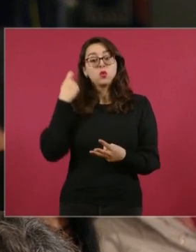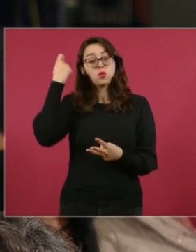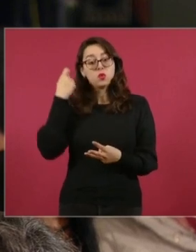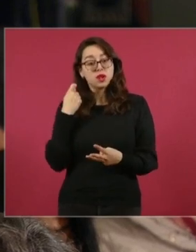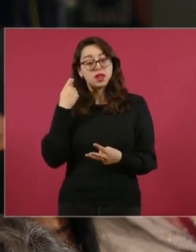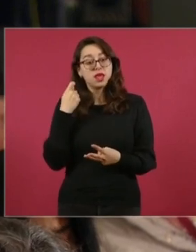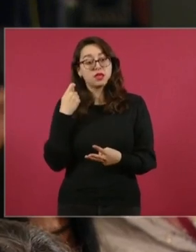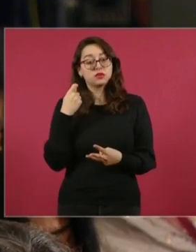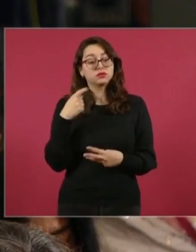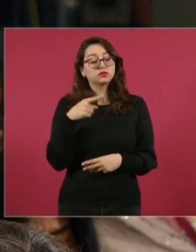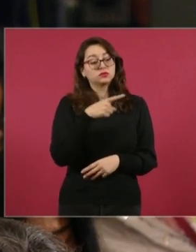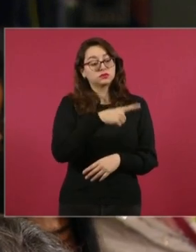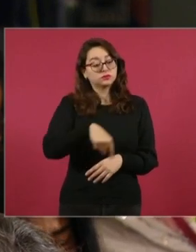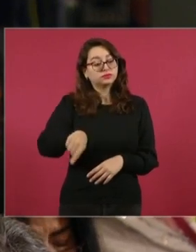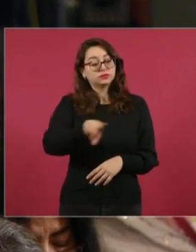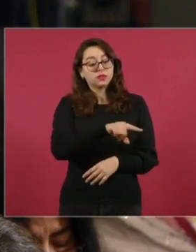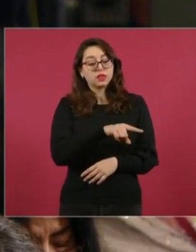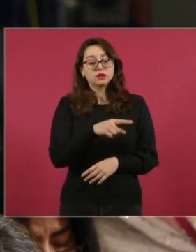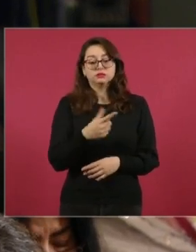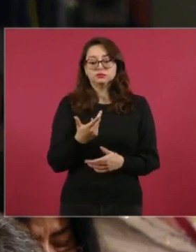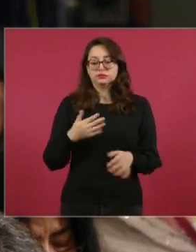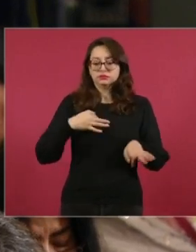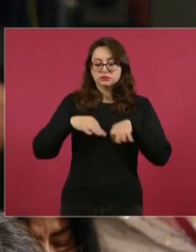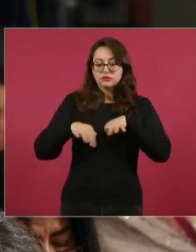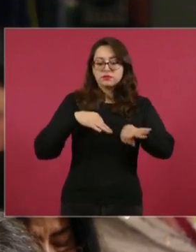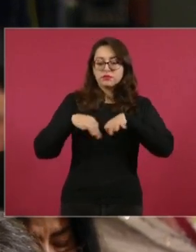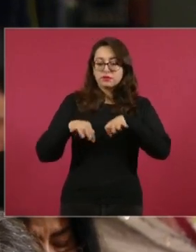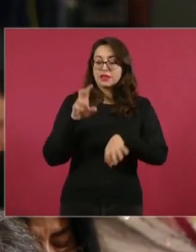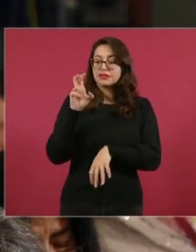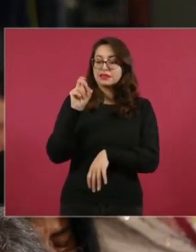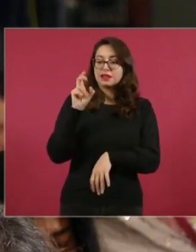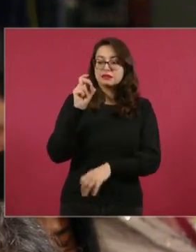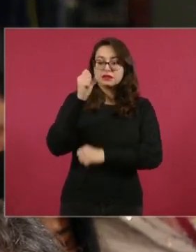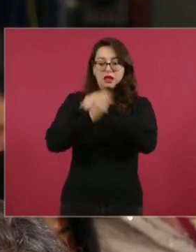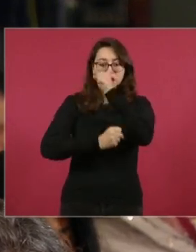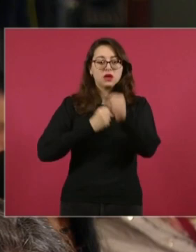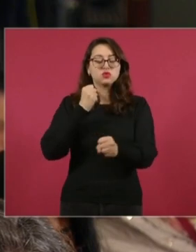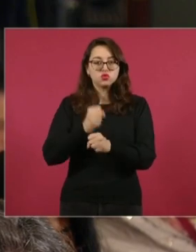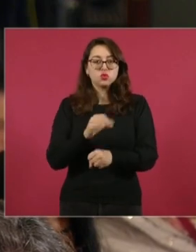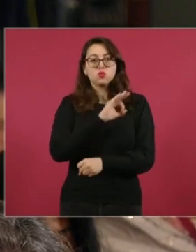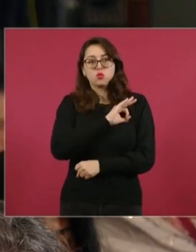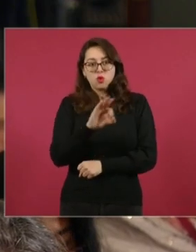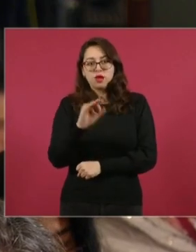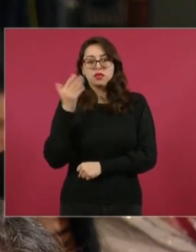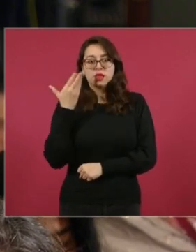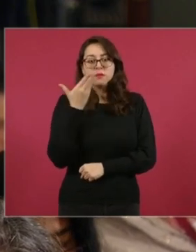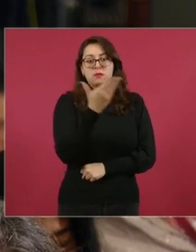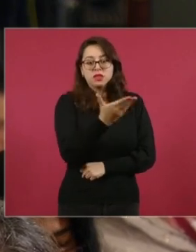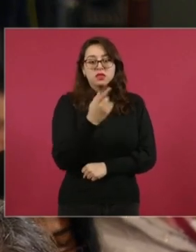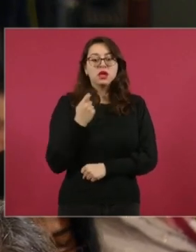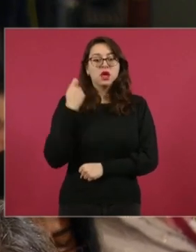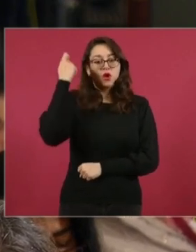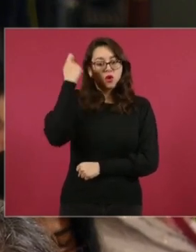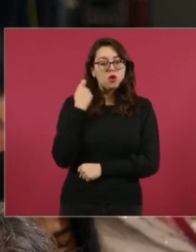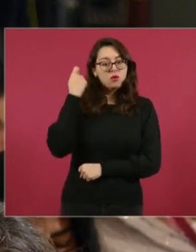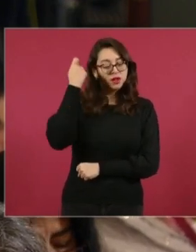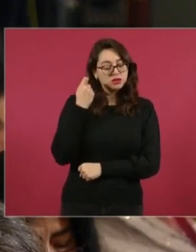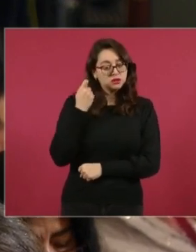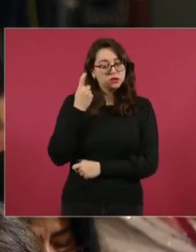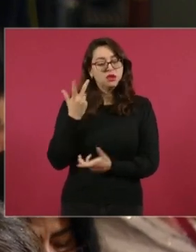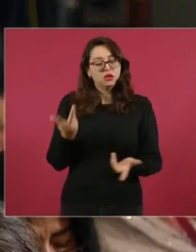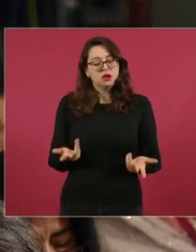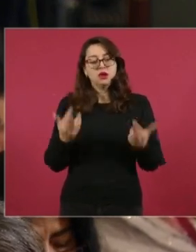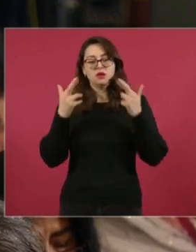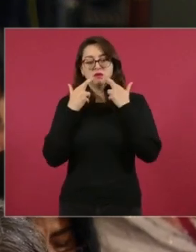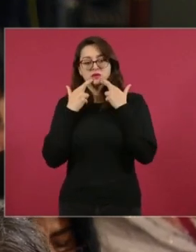años. Estuve en una reunión, recuerdo en esa ocasión, en que la Secretaría de Educación Pública, el profesor o el encargado,